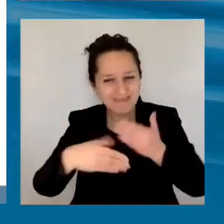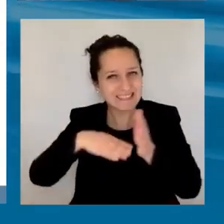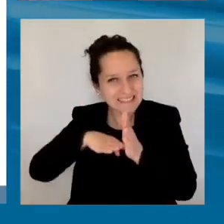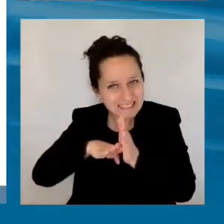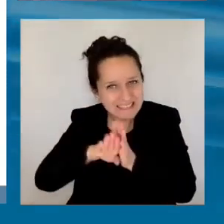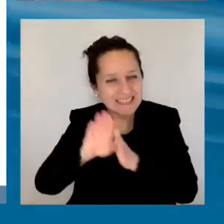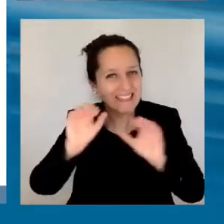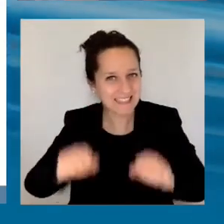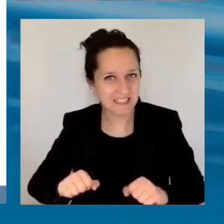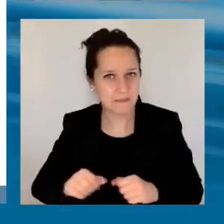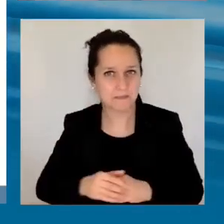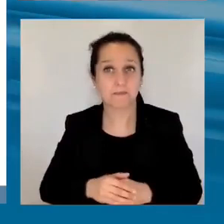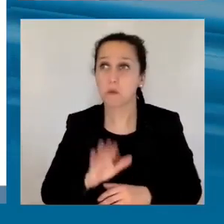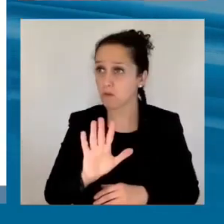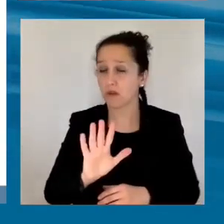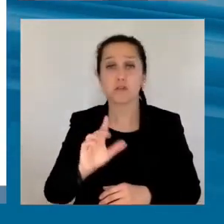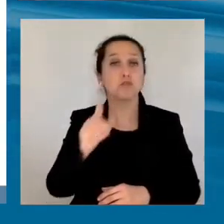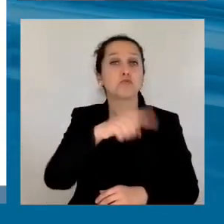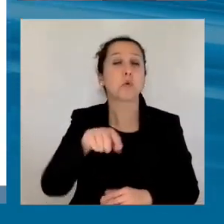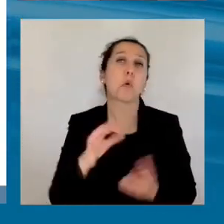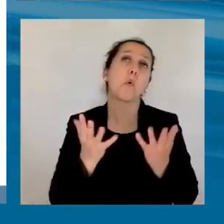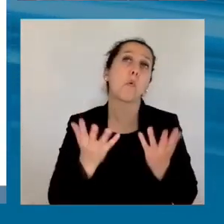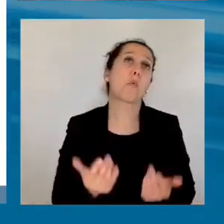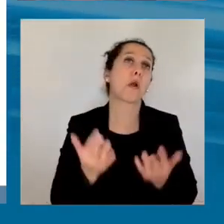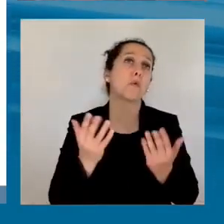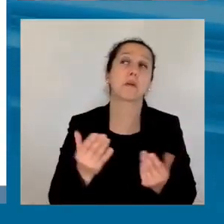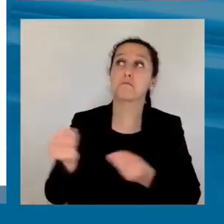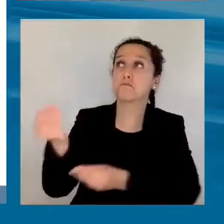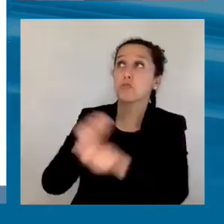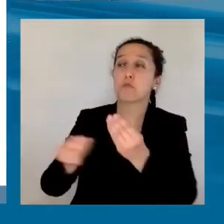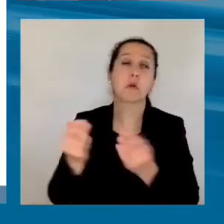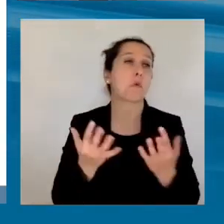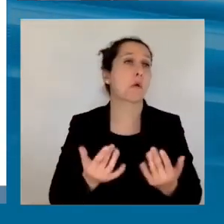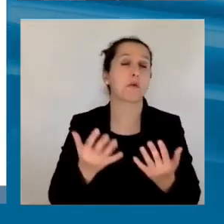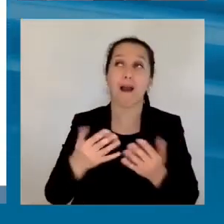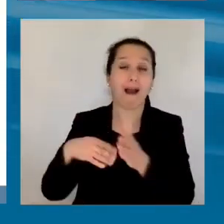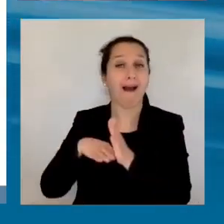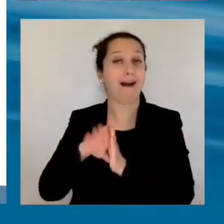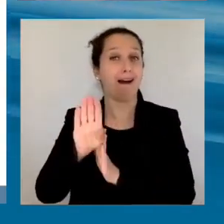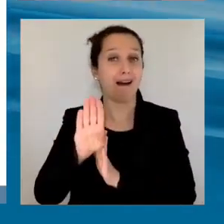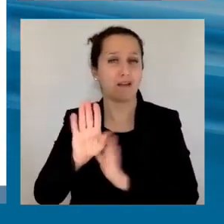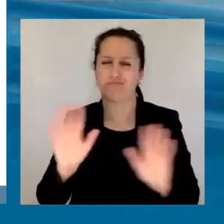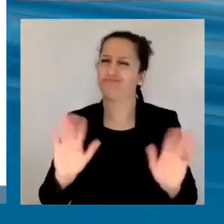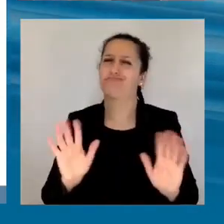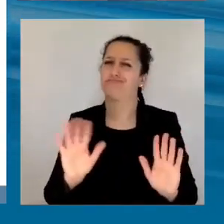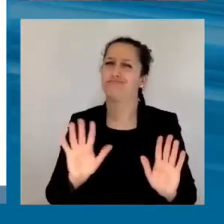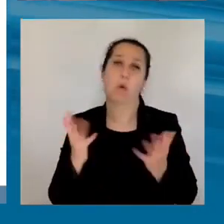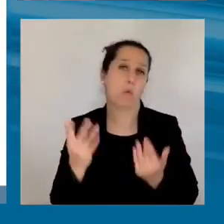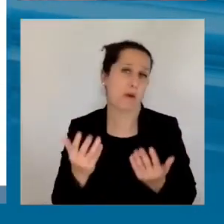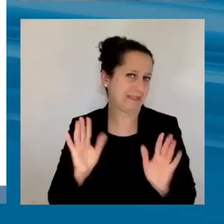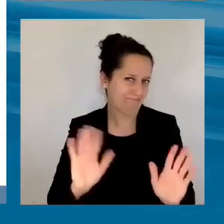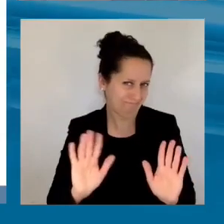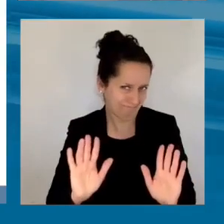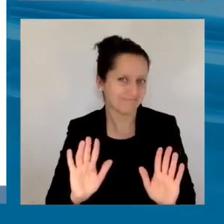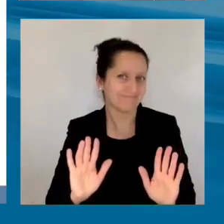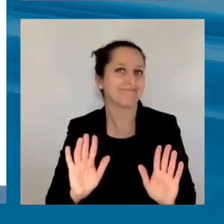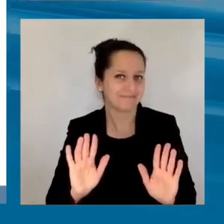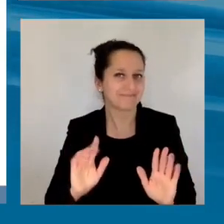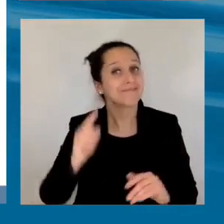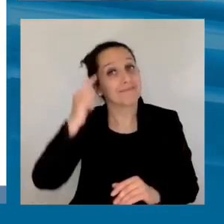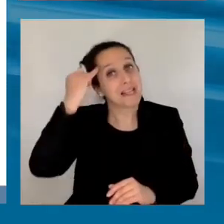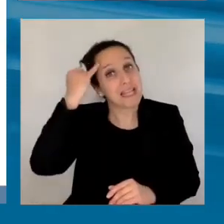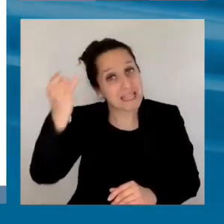a ocurrir el desarrollo automáticamente por las fuerzas del mercado, no quiero meter aquí una nota ideológica, pero yo creo que toda, y en CEPAL estamos